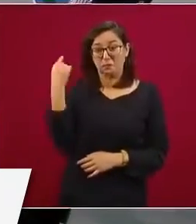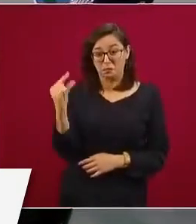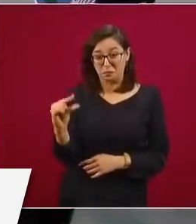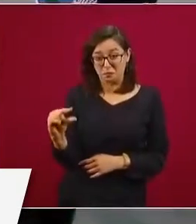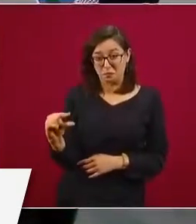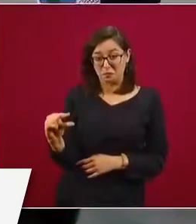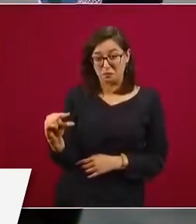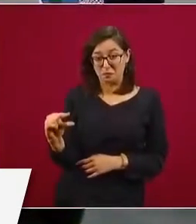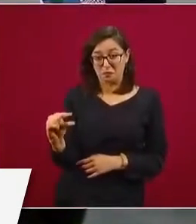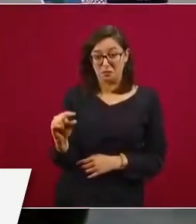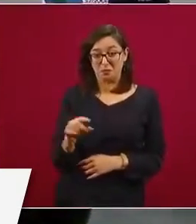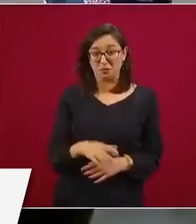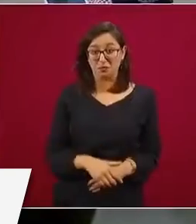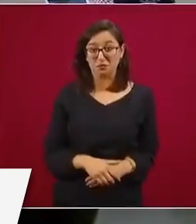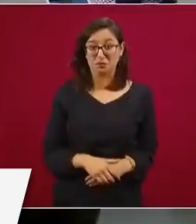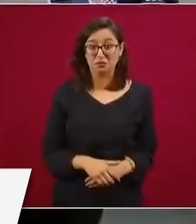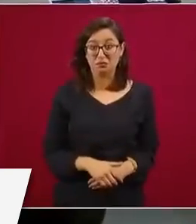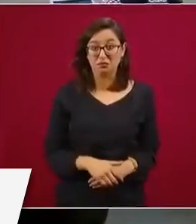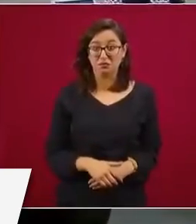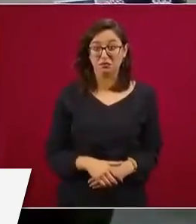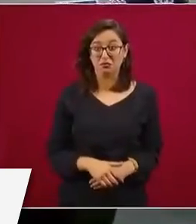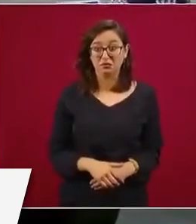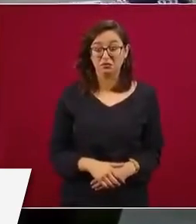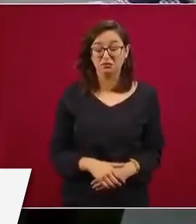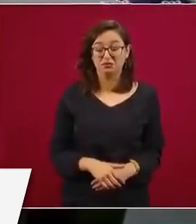Solo le faltó un elevador ahí para subir.